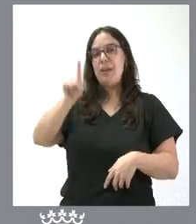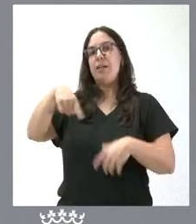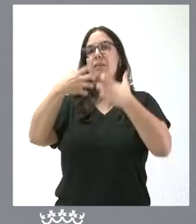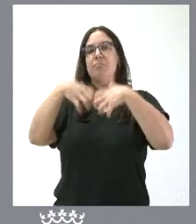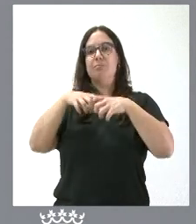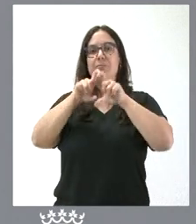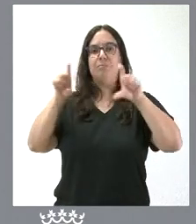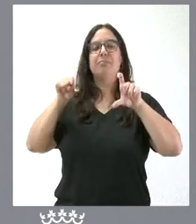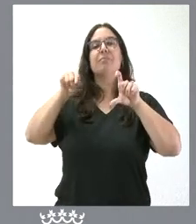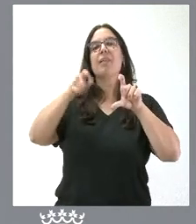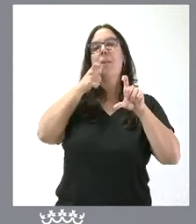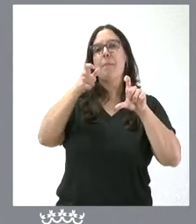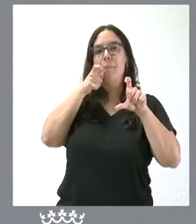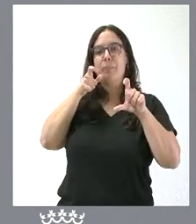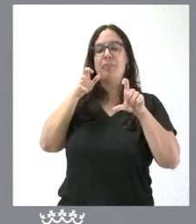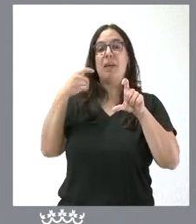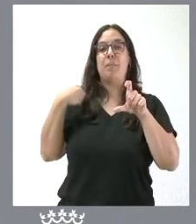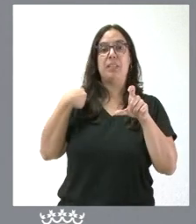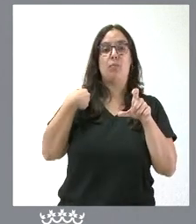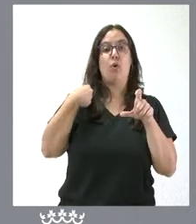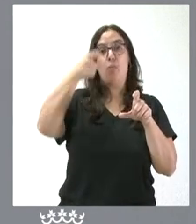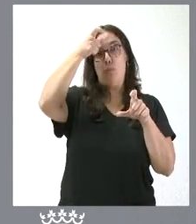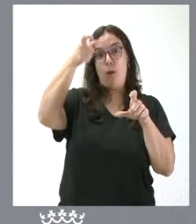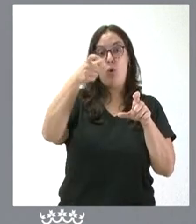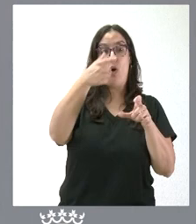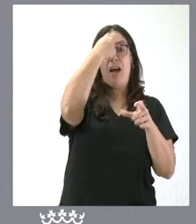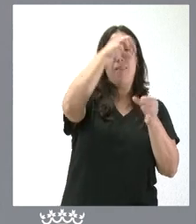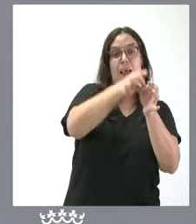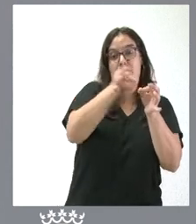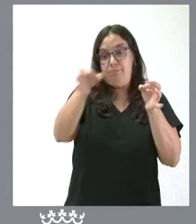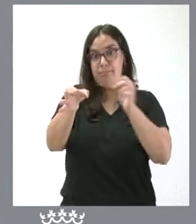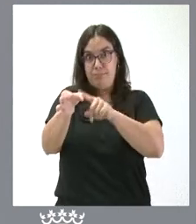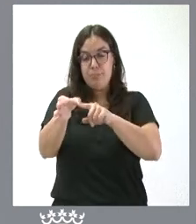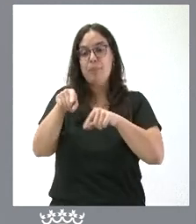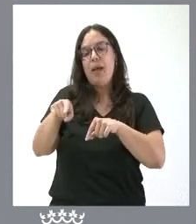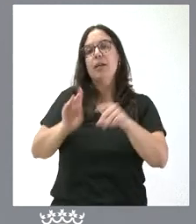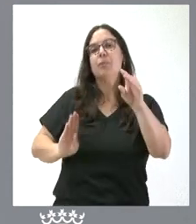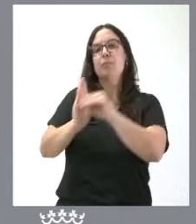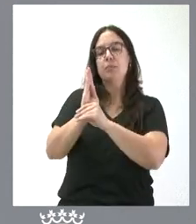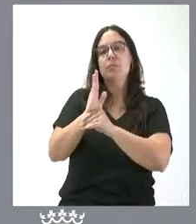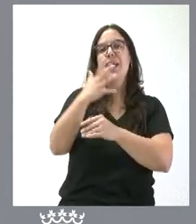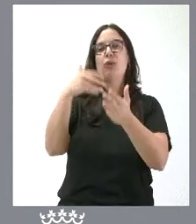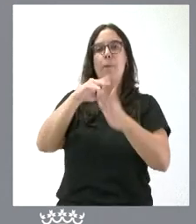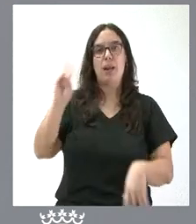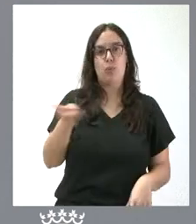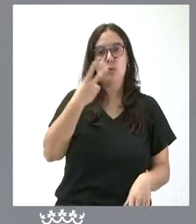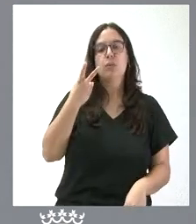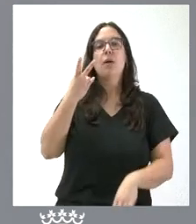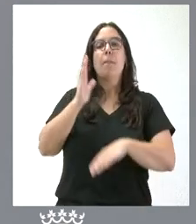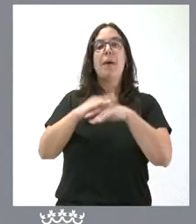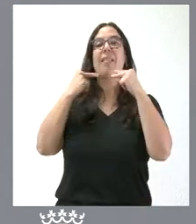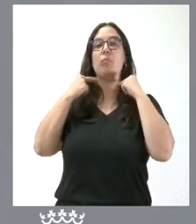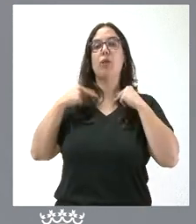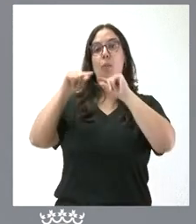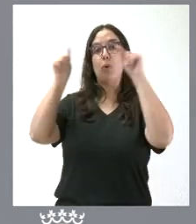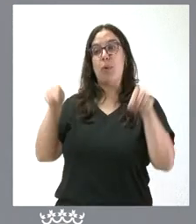municipio que está en el alfoz de Ávila y, a través de la actuación, se aporta medio millón de euros para que la Diputación